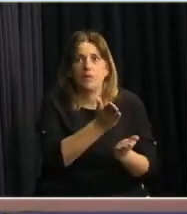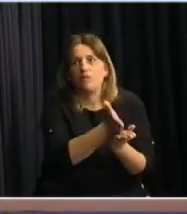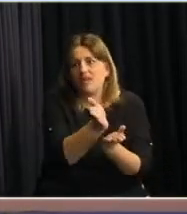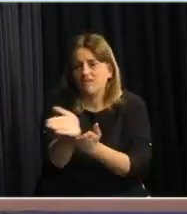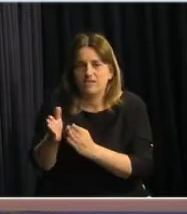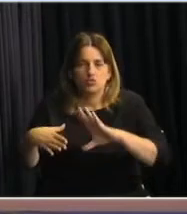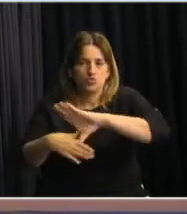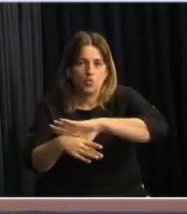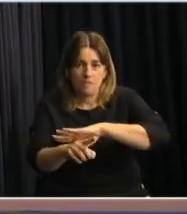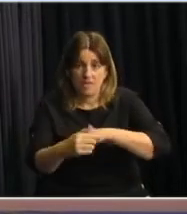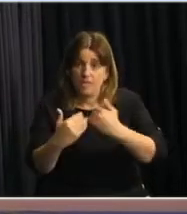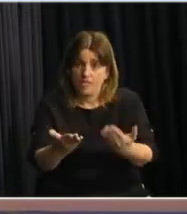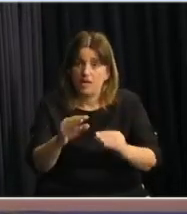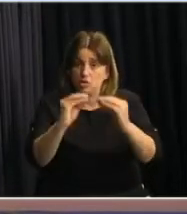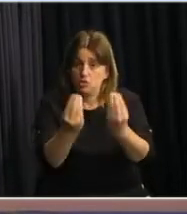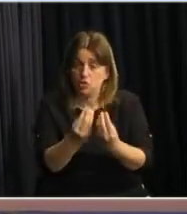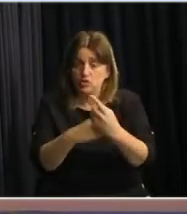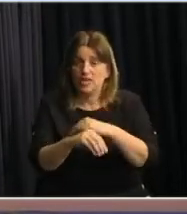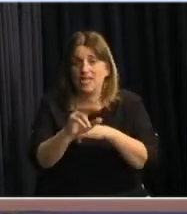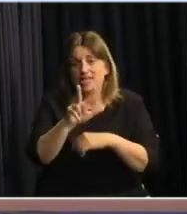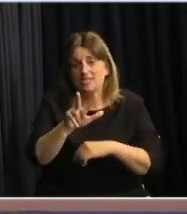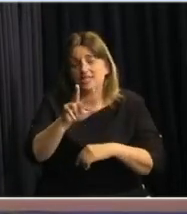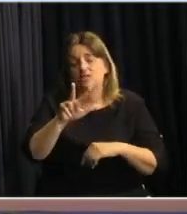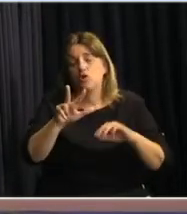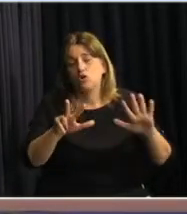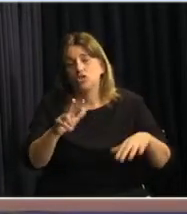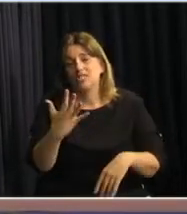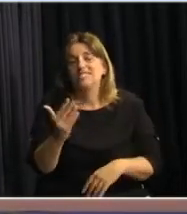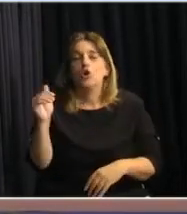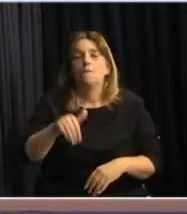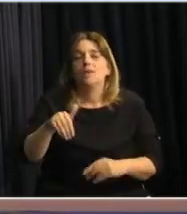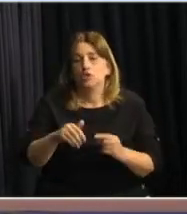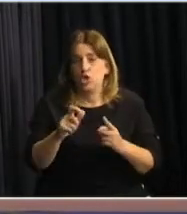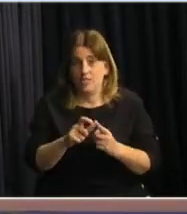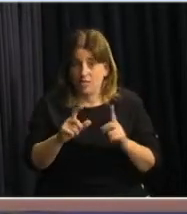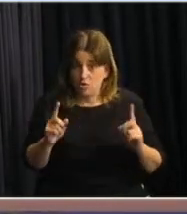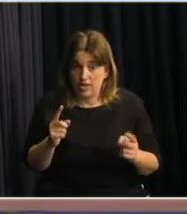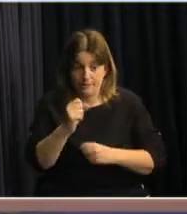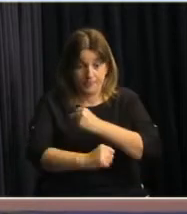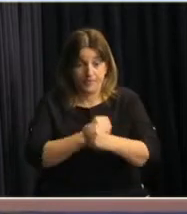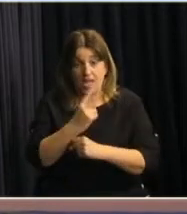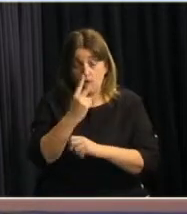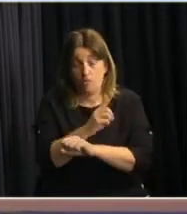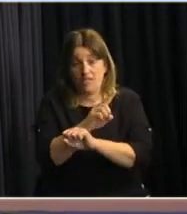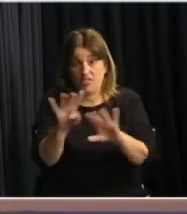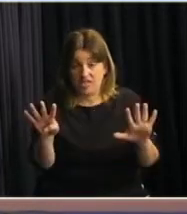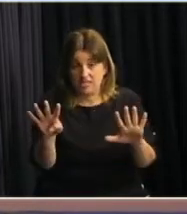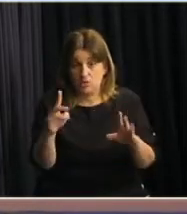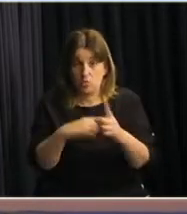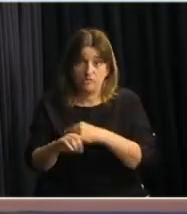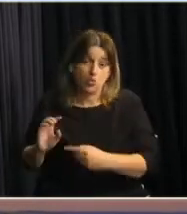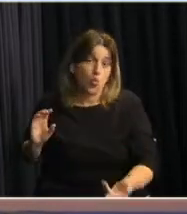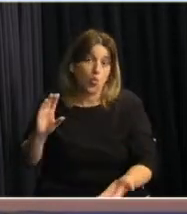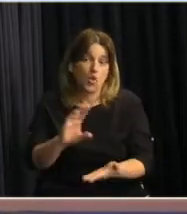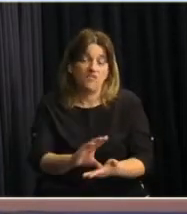inversión ascendió alrededor de 385 millones de dólares. Cuando en el 2019 la inversión